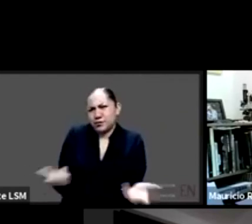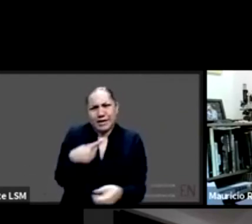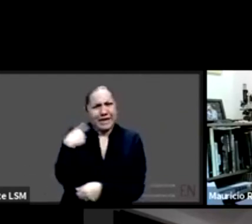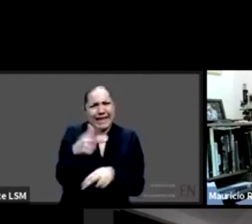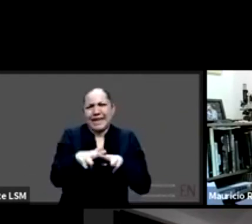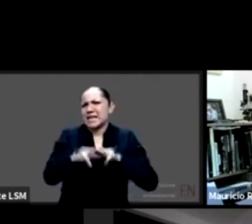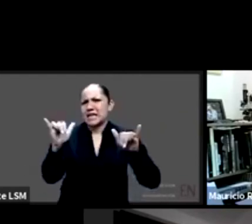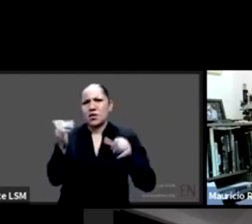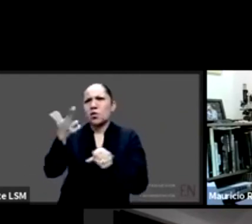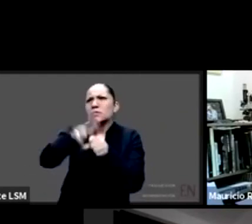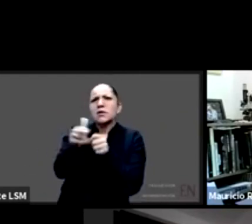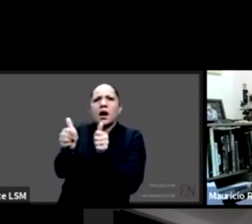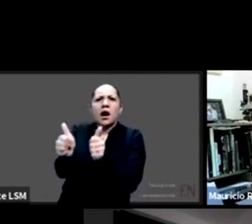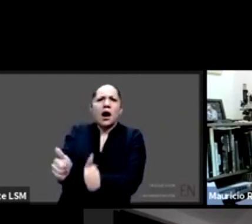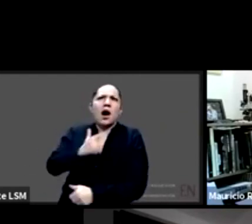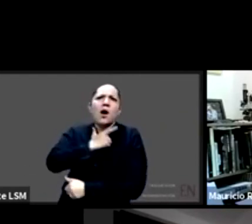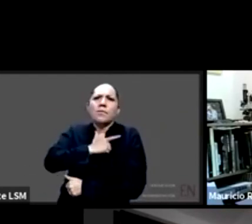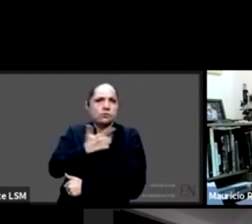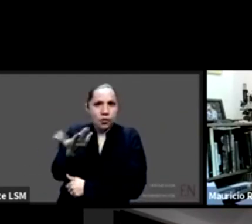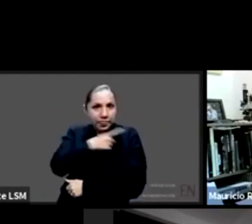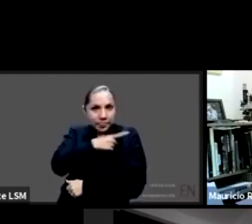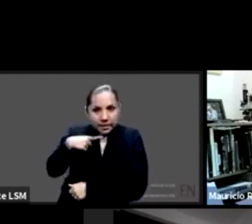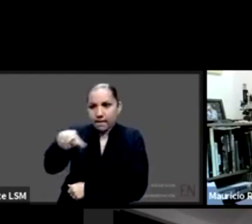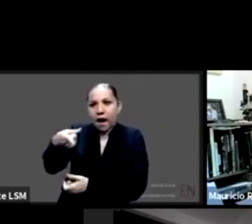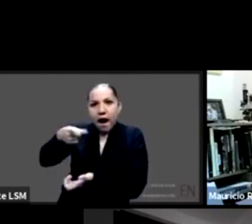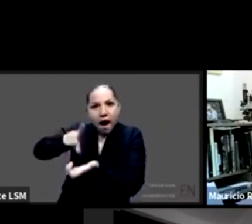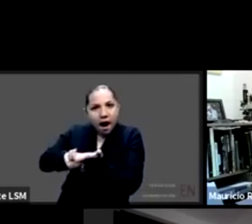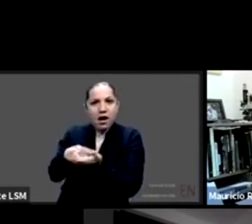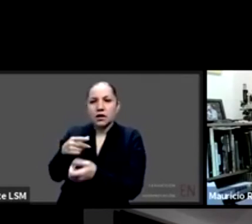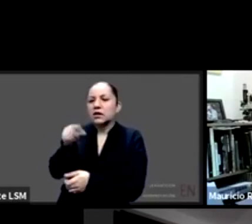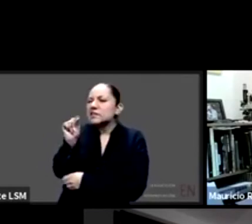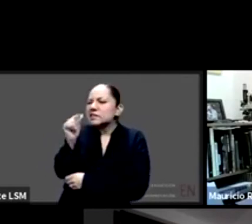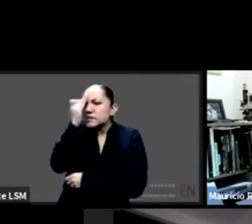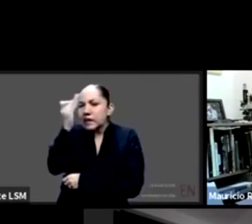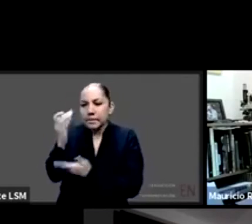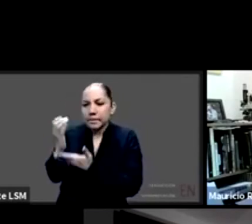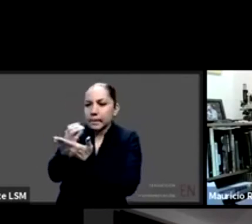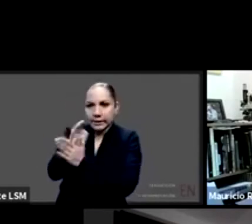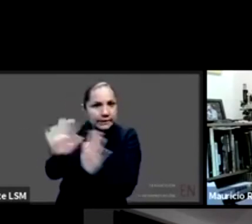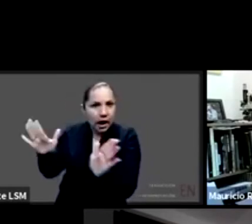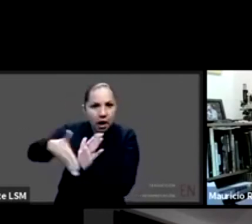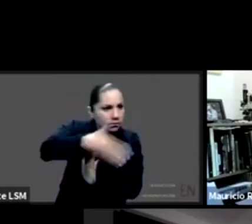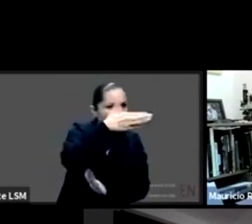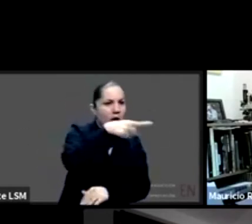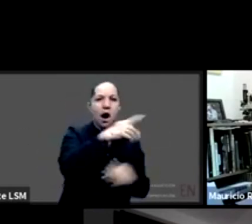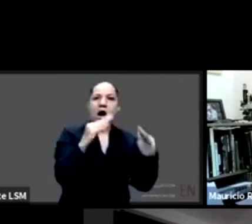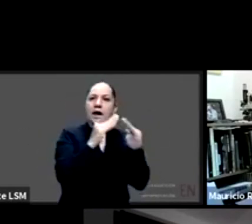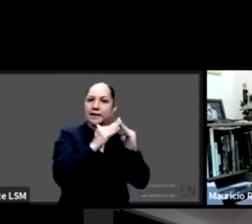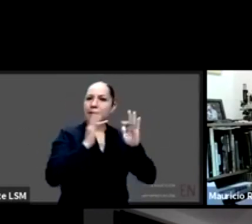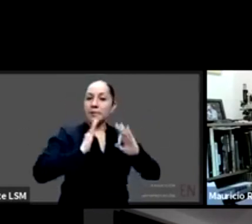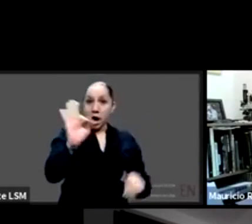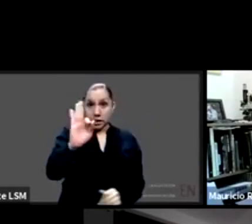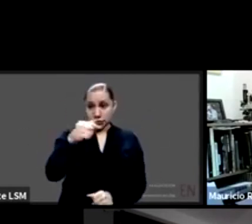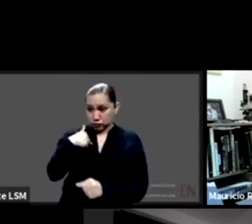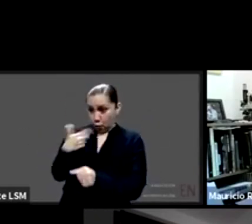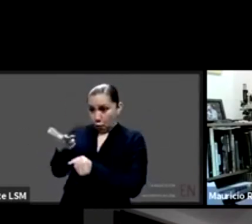ambulatorios son mejores porque todo en casa es mejor si te quedas mucho tiempo en hospital te vas a enfermar ya